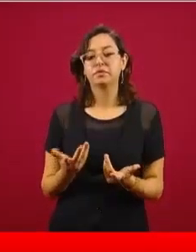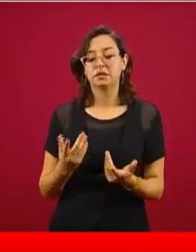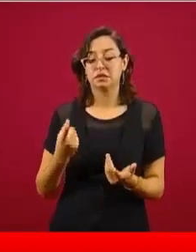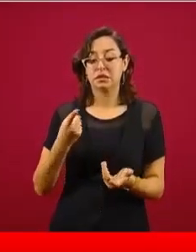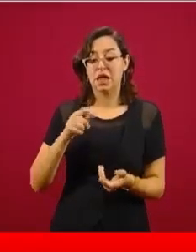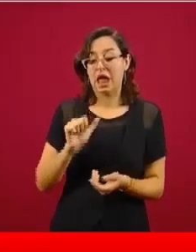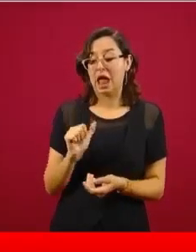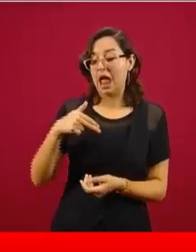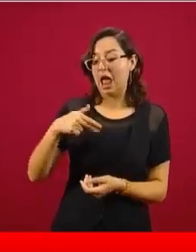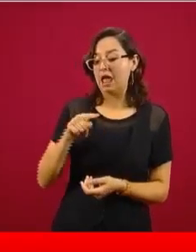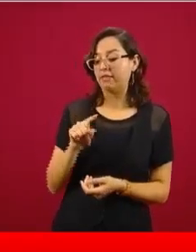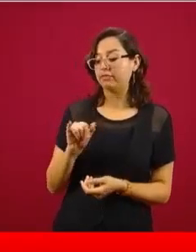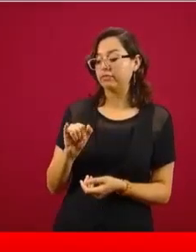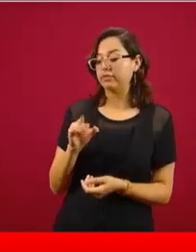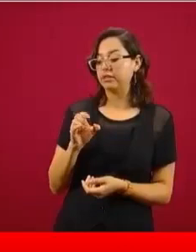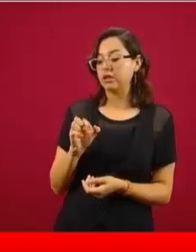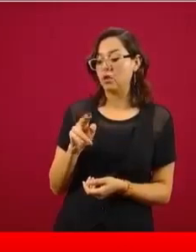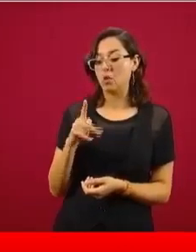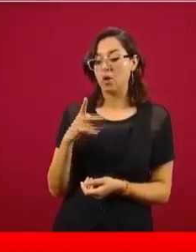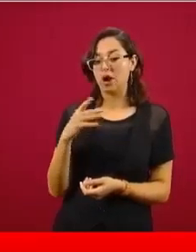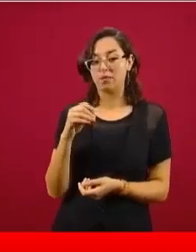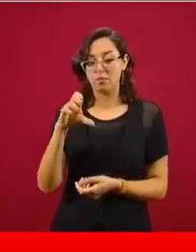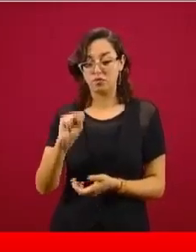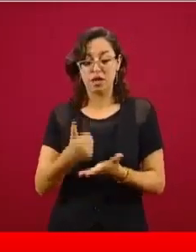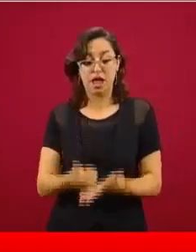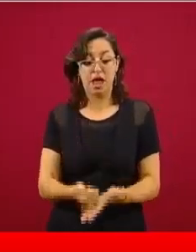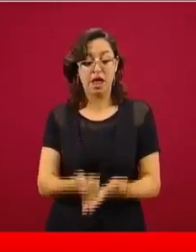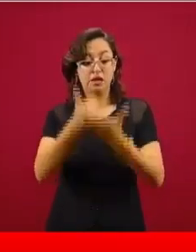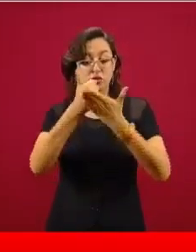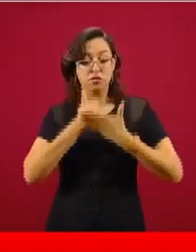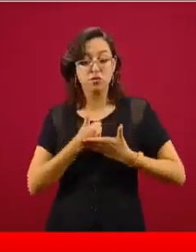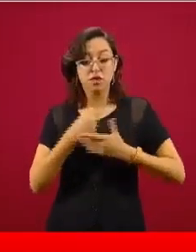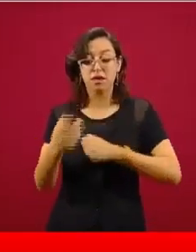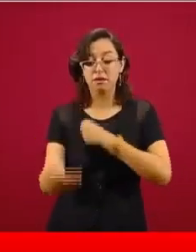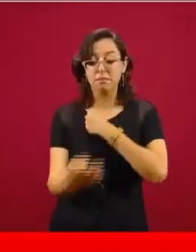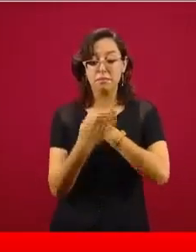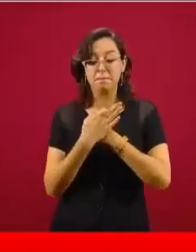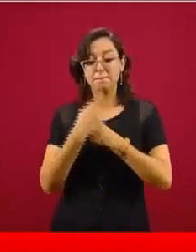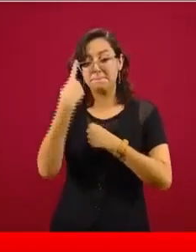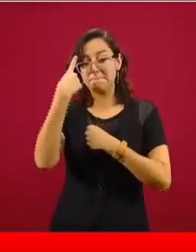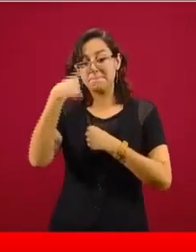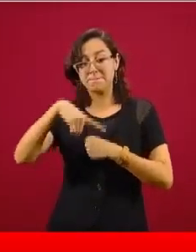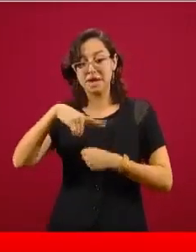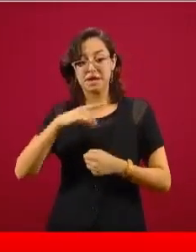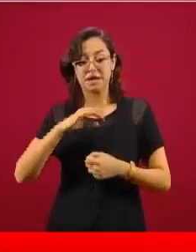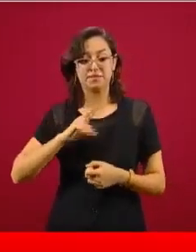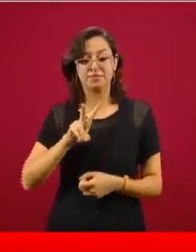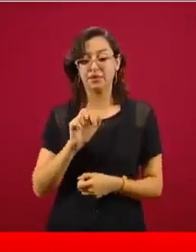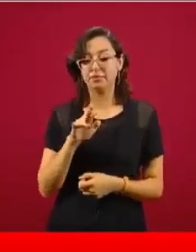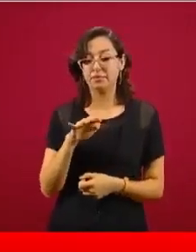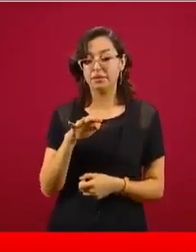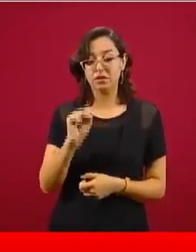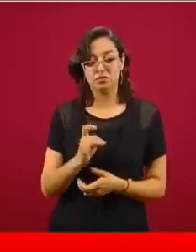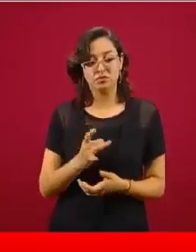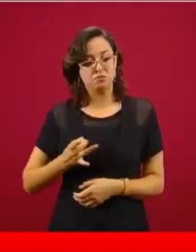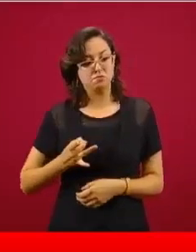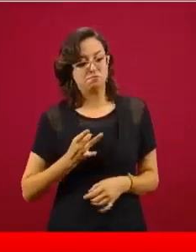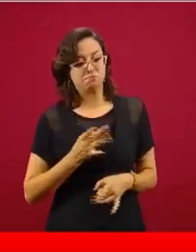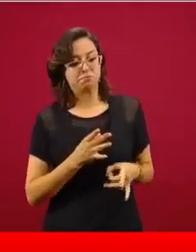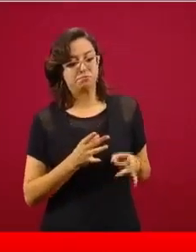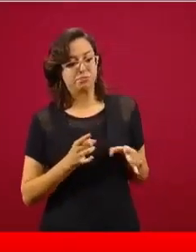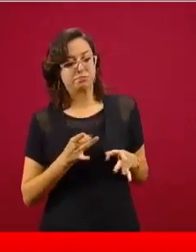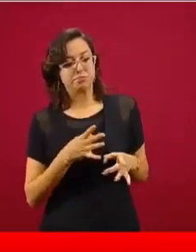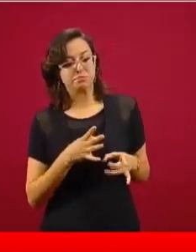anticuerpos son de carácter neutralizante. Esto lo que quiere decir es que los anticuerpos puedan inhibir, detener la